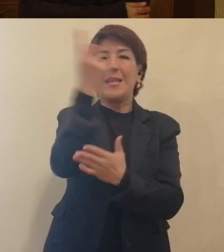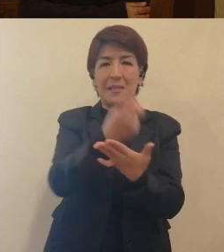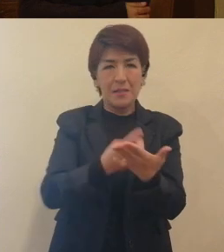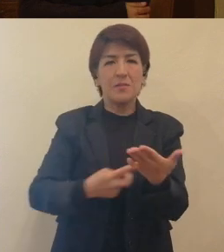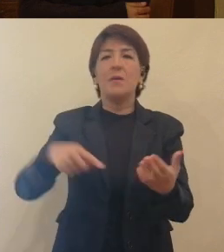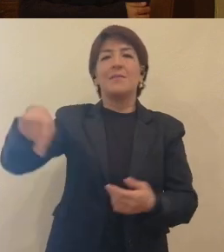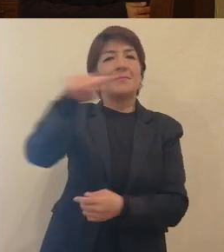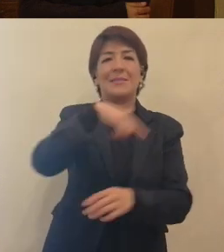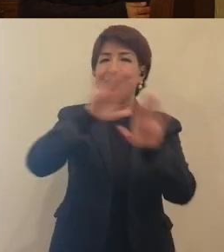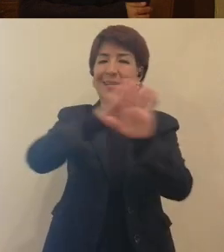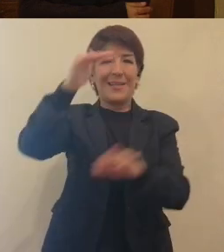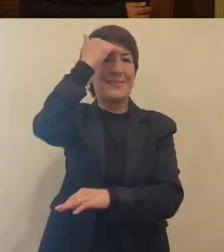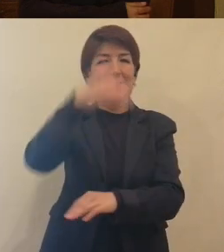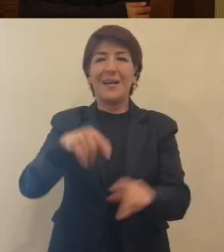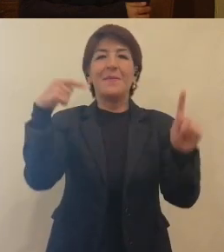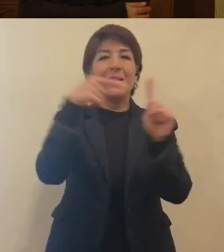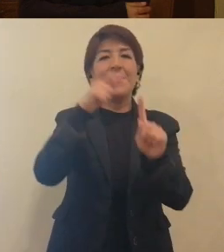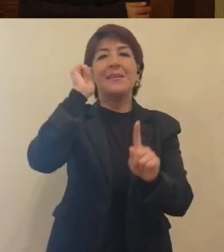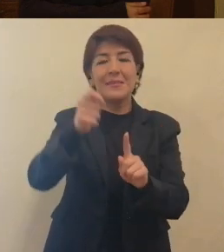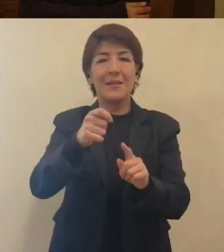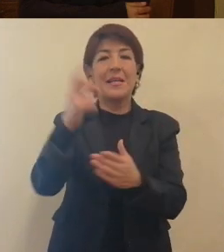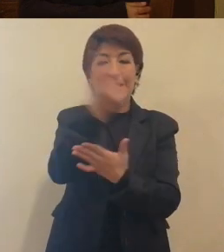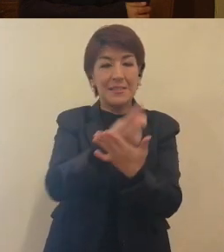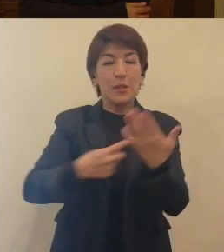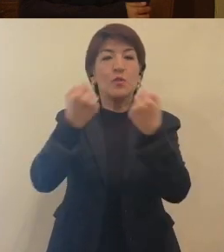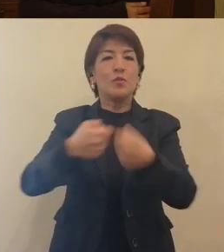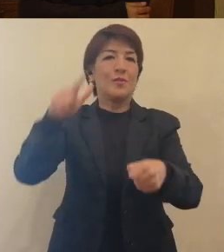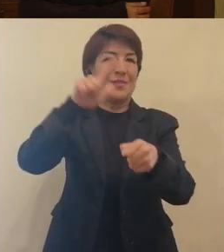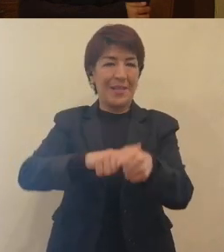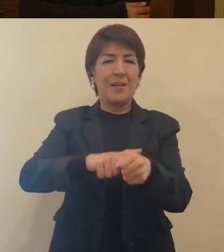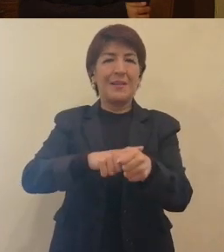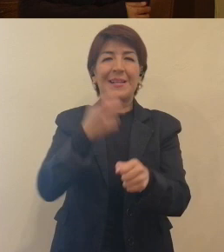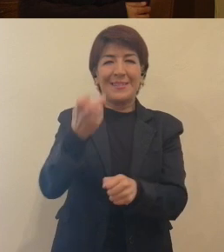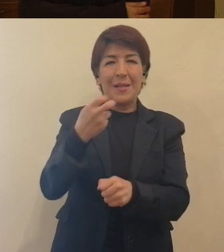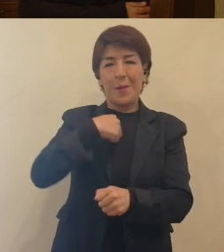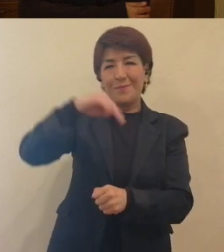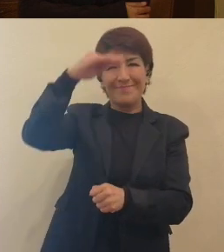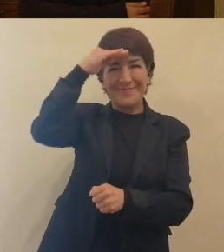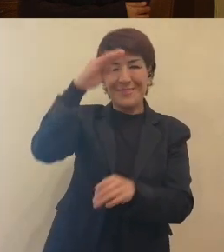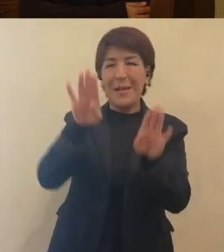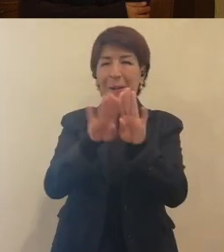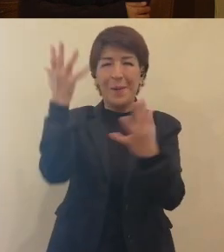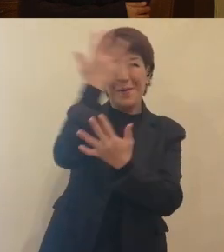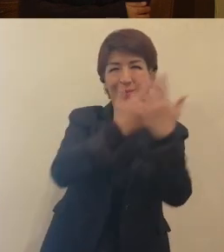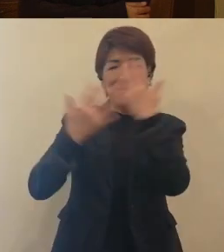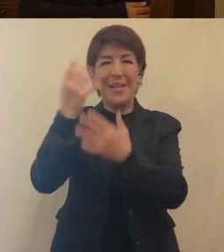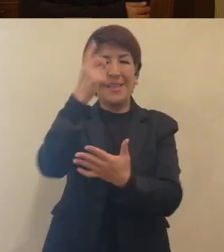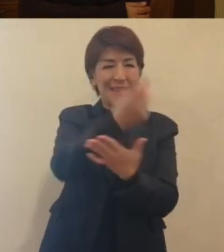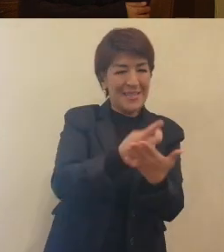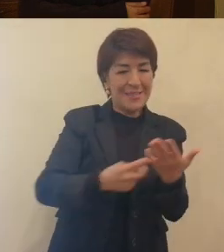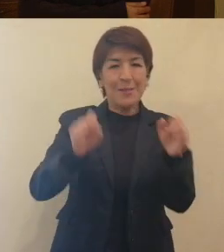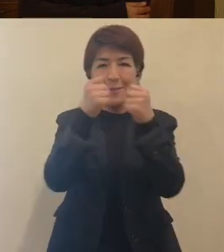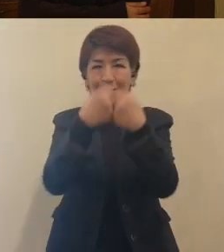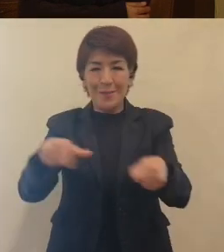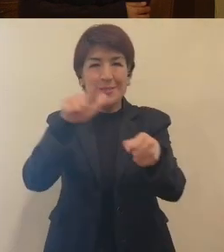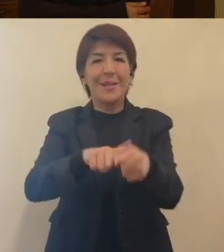el diseño ya es muy puntual, o sea, ya tenemos algo que se llama diseño social. Ahí me causa un poco de conflicto hablar de diseño social porque